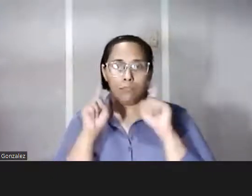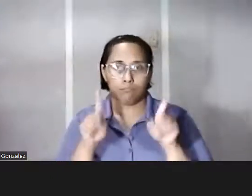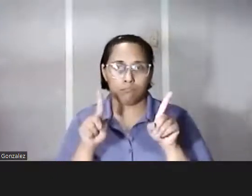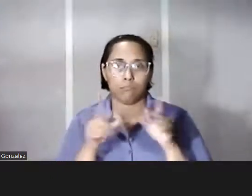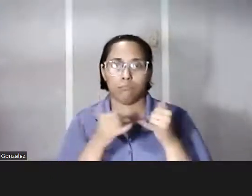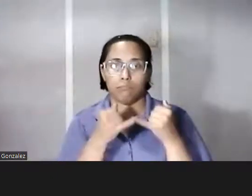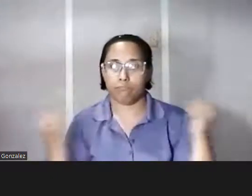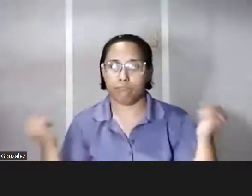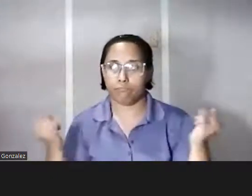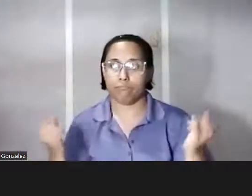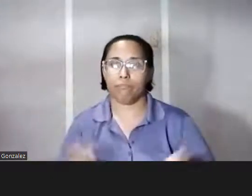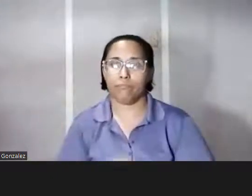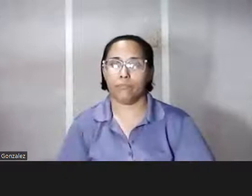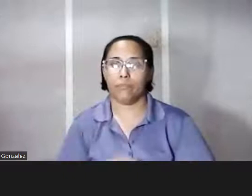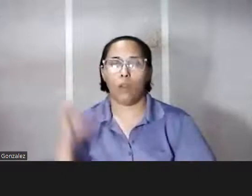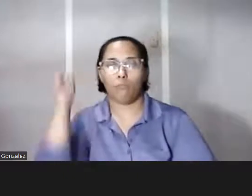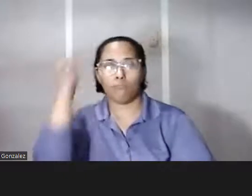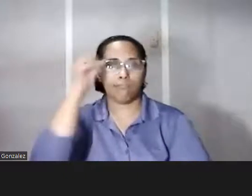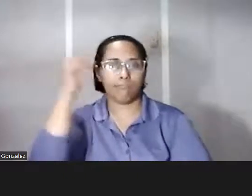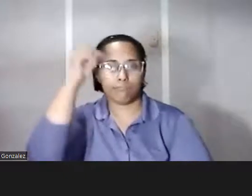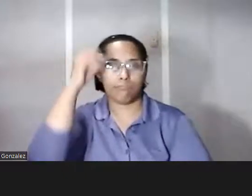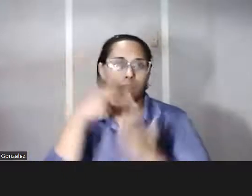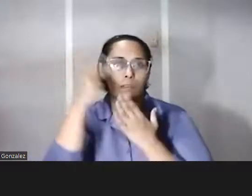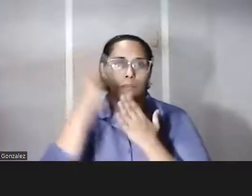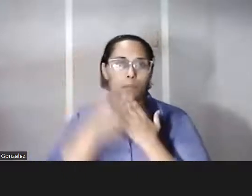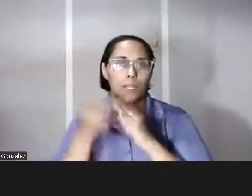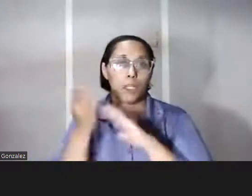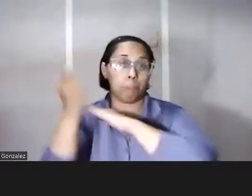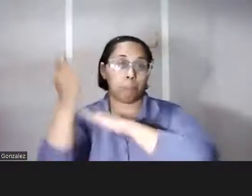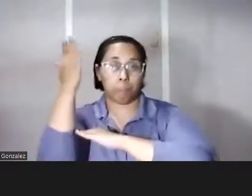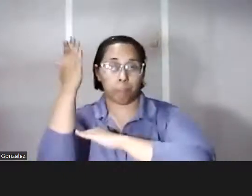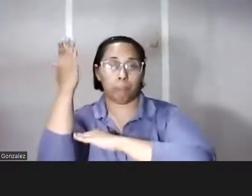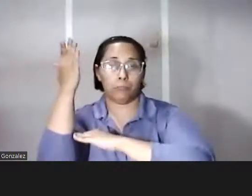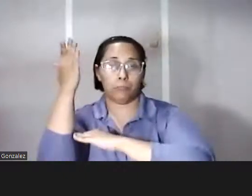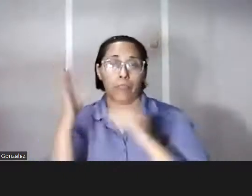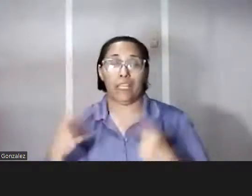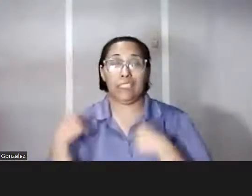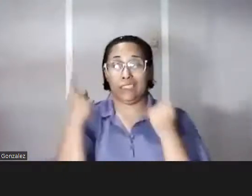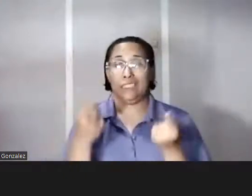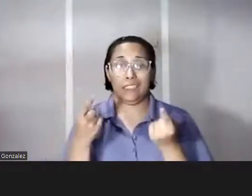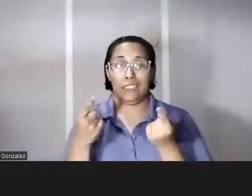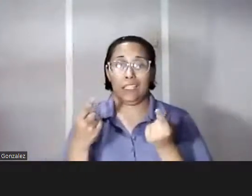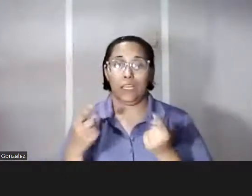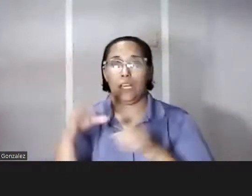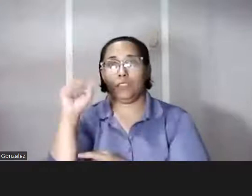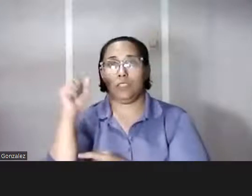línea cuál es su opinión sobre los programas mañaneros que van desde lo más chavacano hasta lo más regular